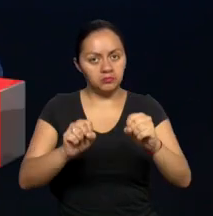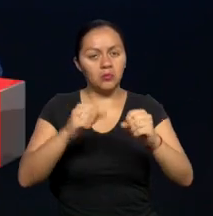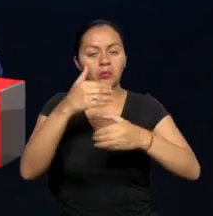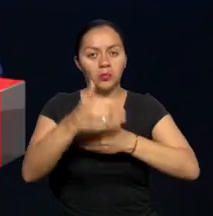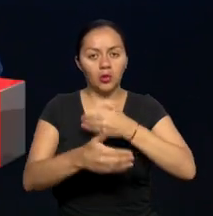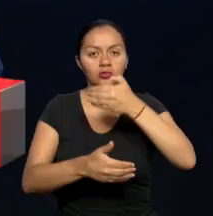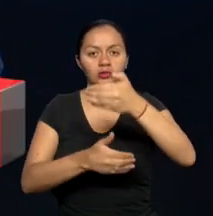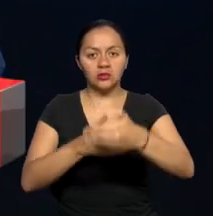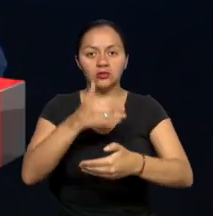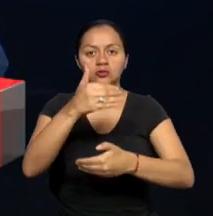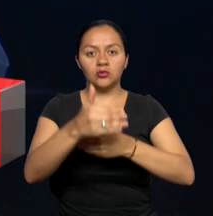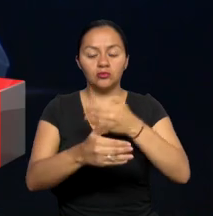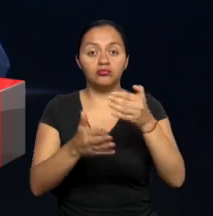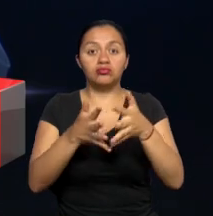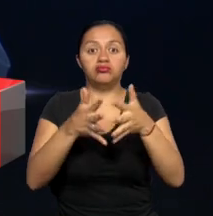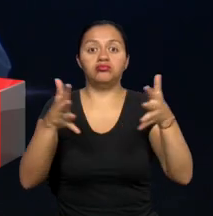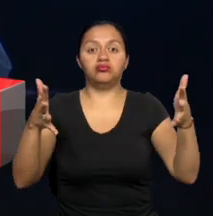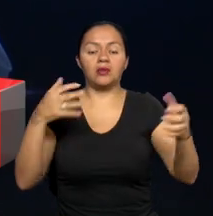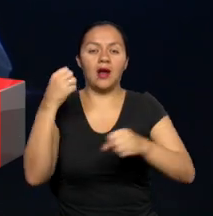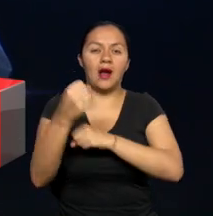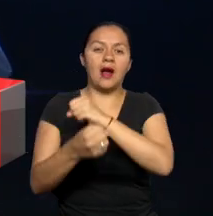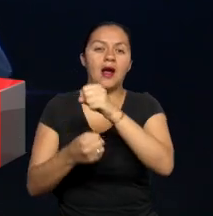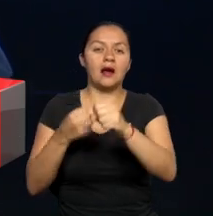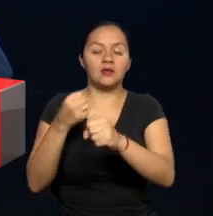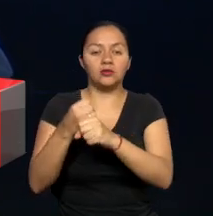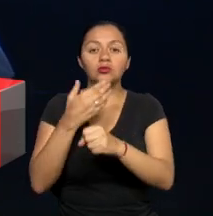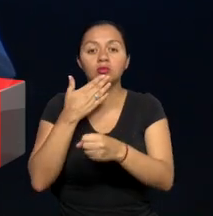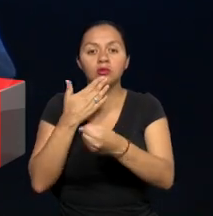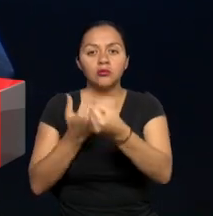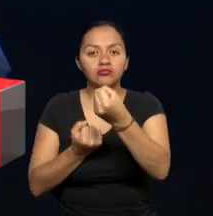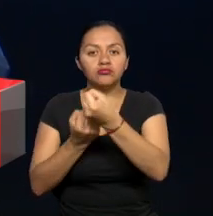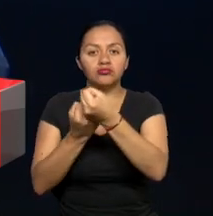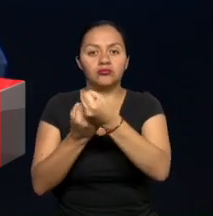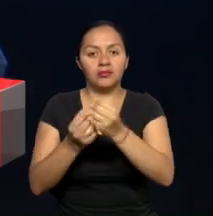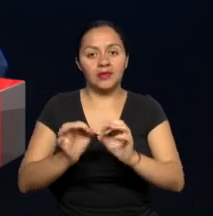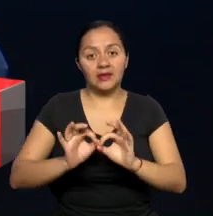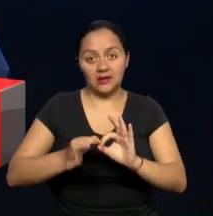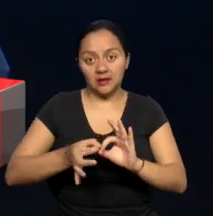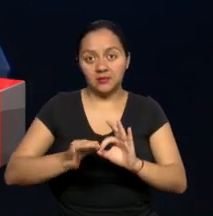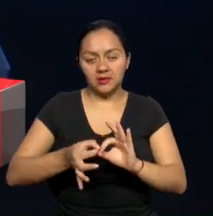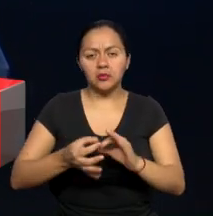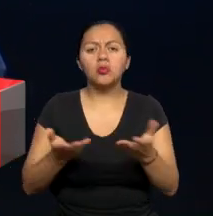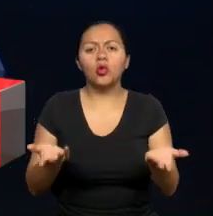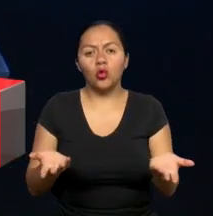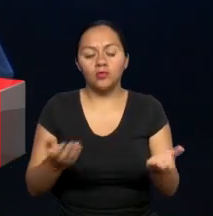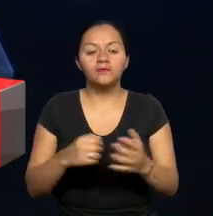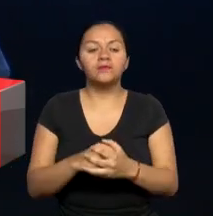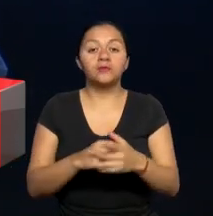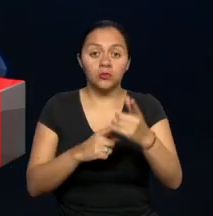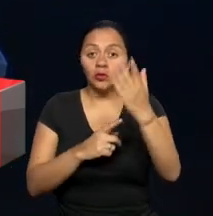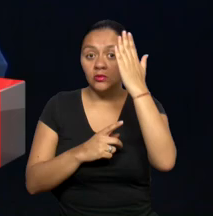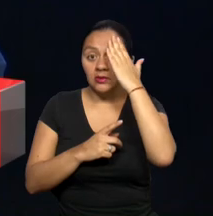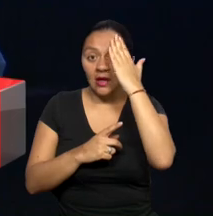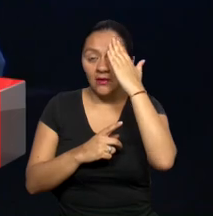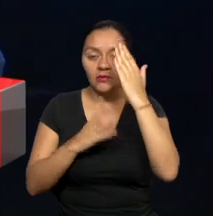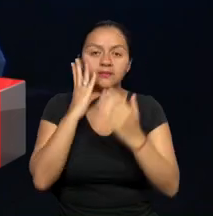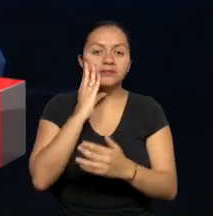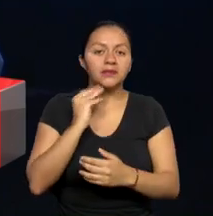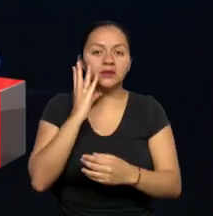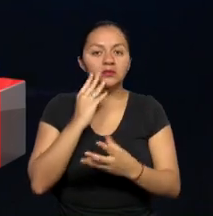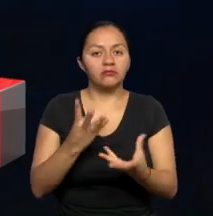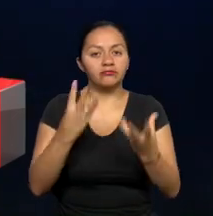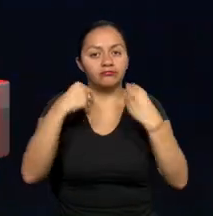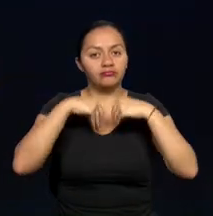durante muchos años, el poder apoyar a los intérpretes de lengua de señas, pues conocemos que son empíricos